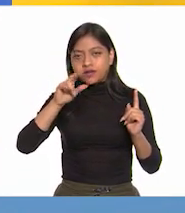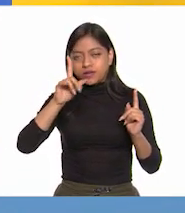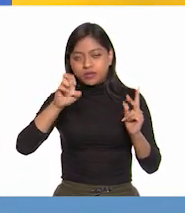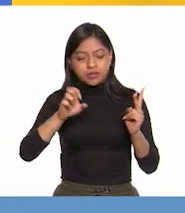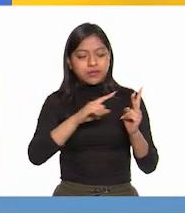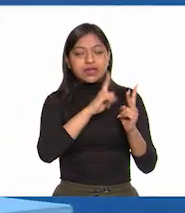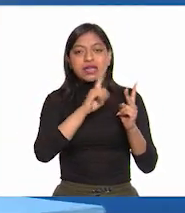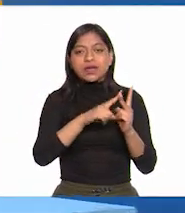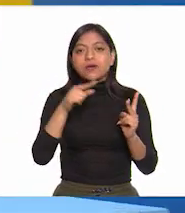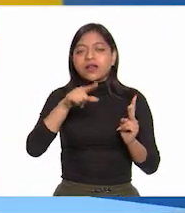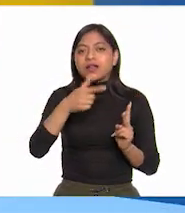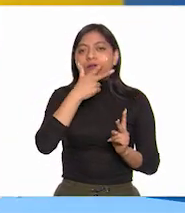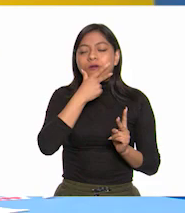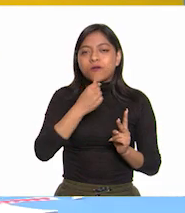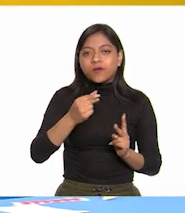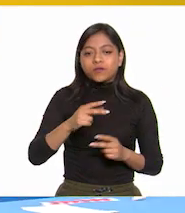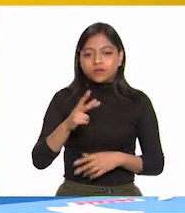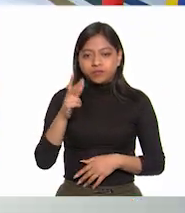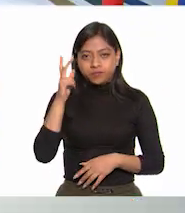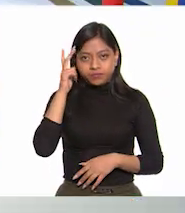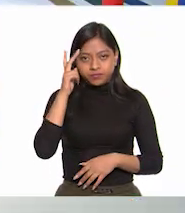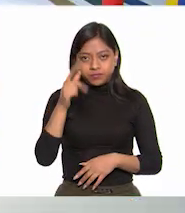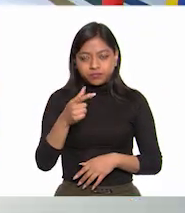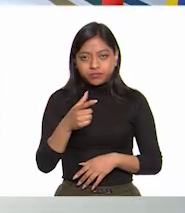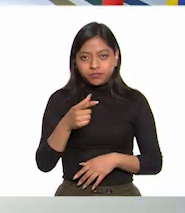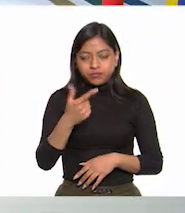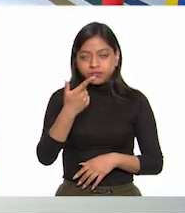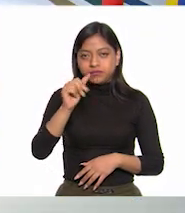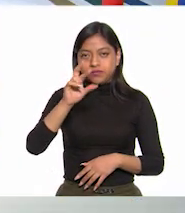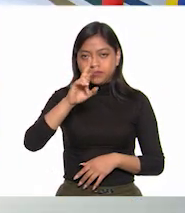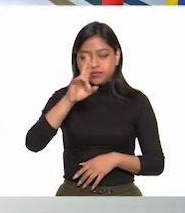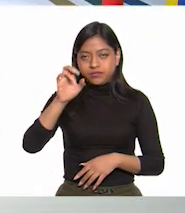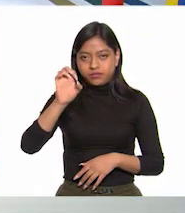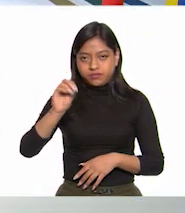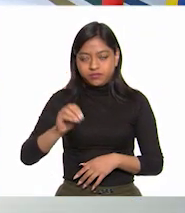Te ayudo a ponerlos en el pizarrón. Muchas gracias.